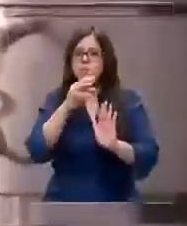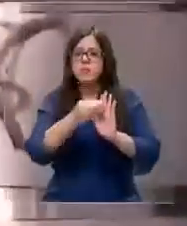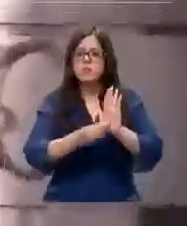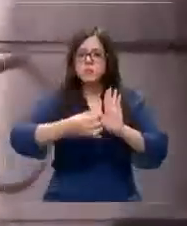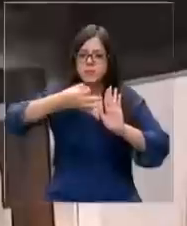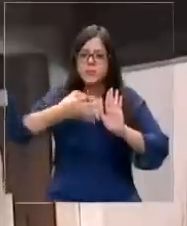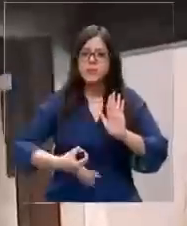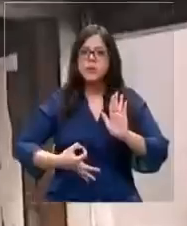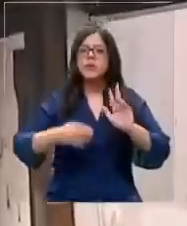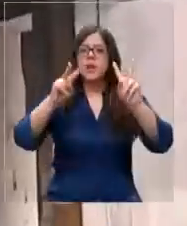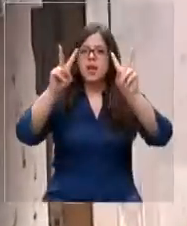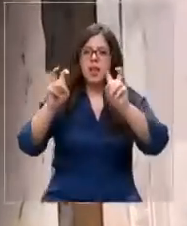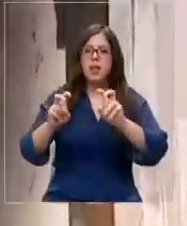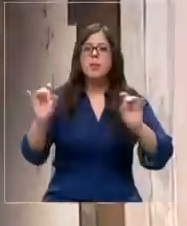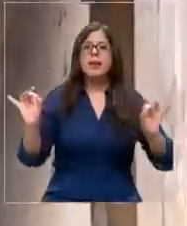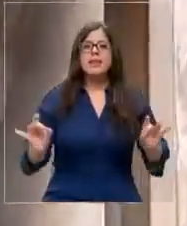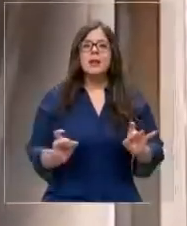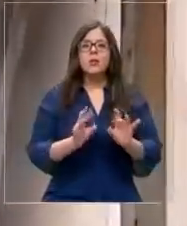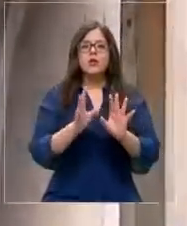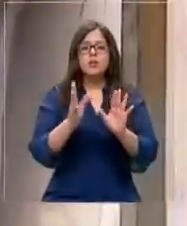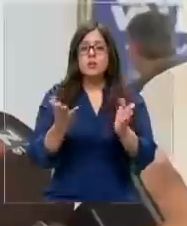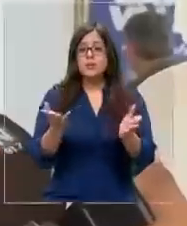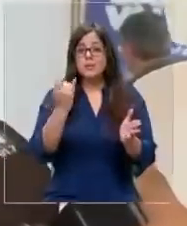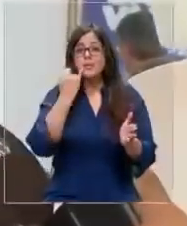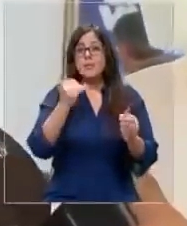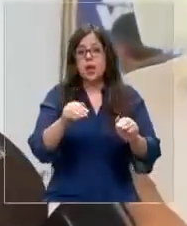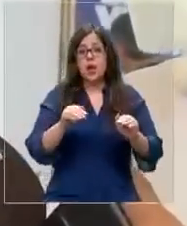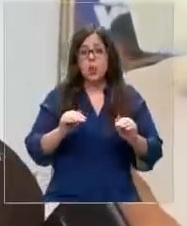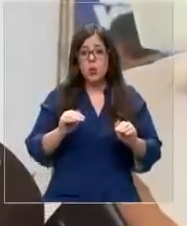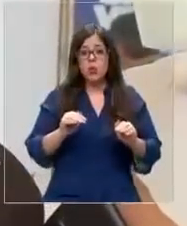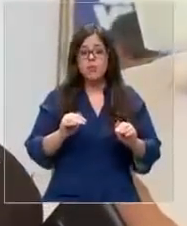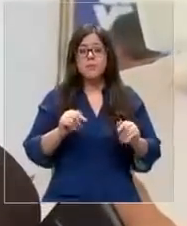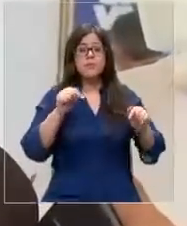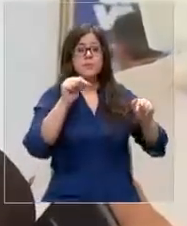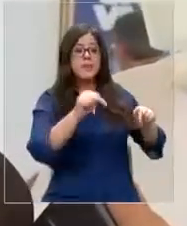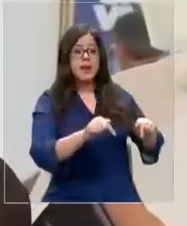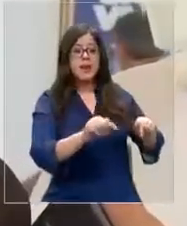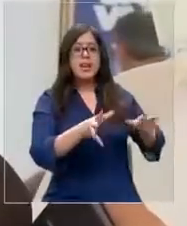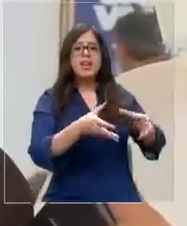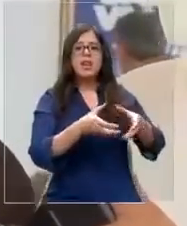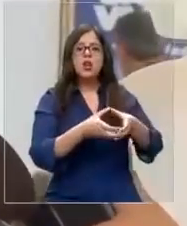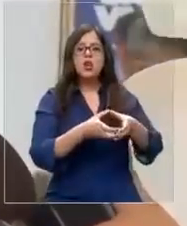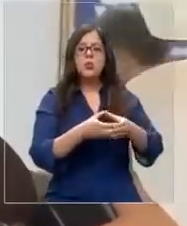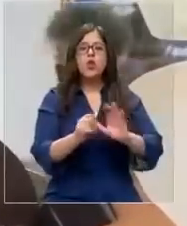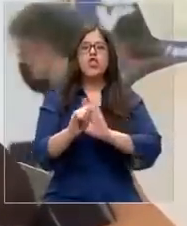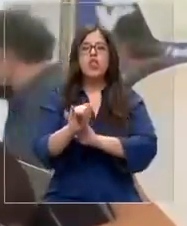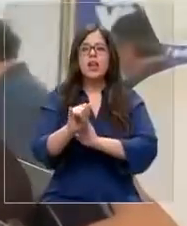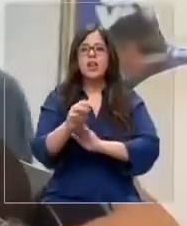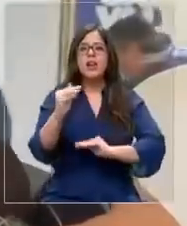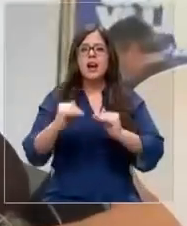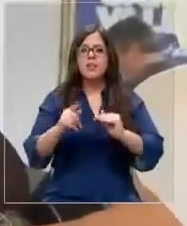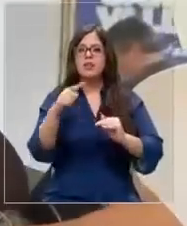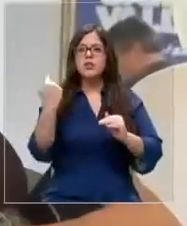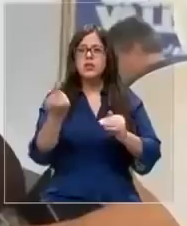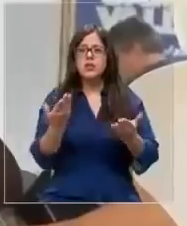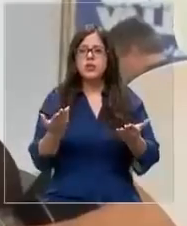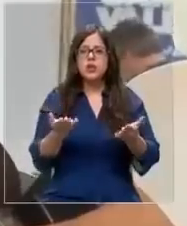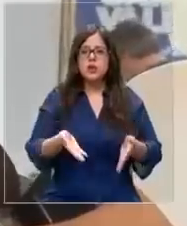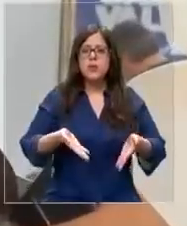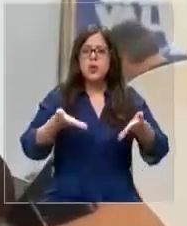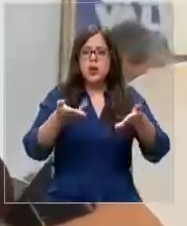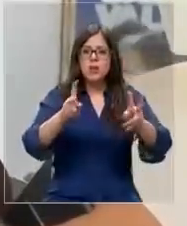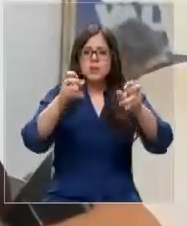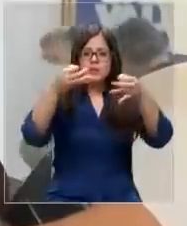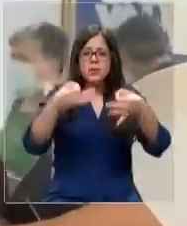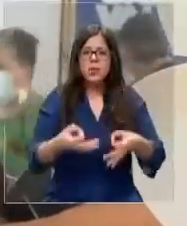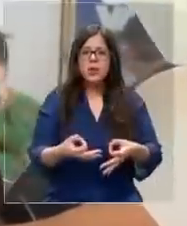concretos en materias que podrían serles incómodas. Nosotros desde el mundo de la izquierda hemos a veces regalado el tema de la